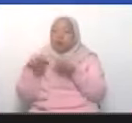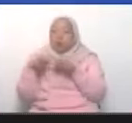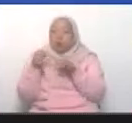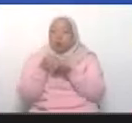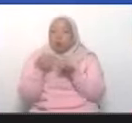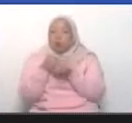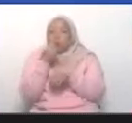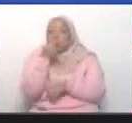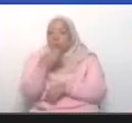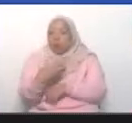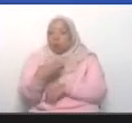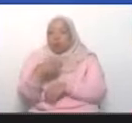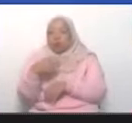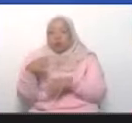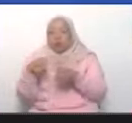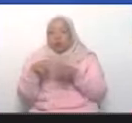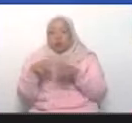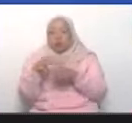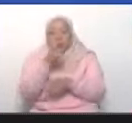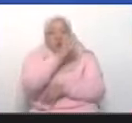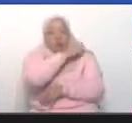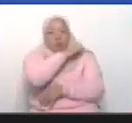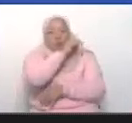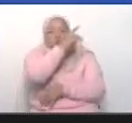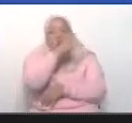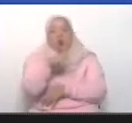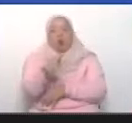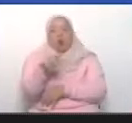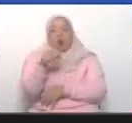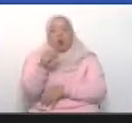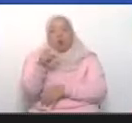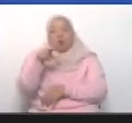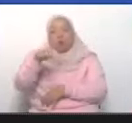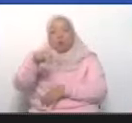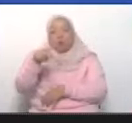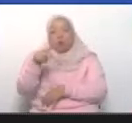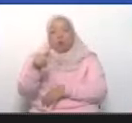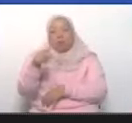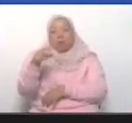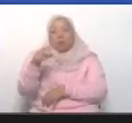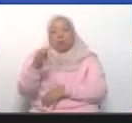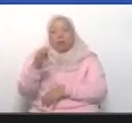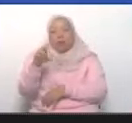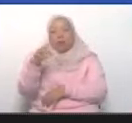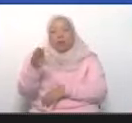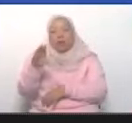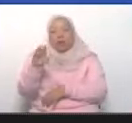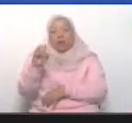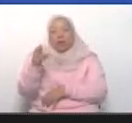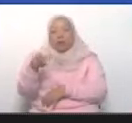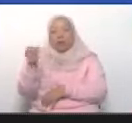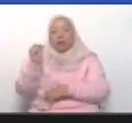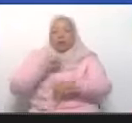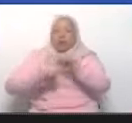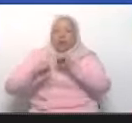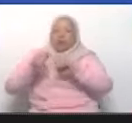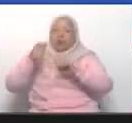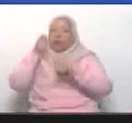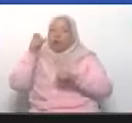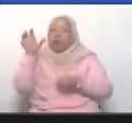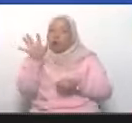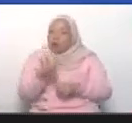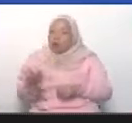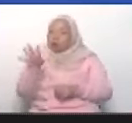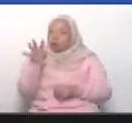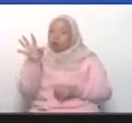extraordinario, encabezado por el coronel Pompeyo Torrealba, de asesores. Y nuestro comandante Chávez estuvo al frente de la defensa de Guayana y